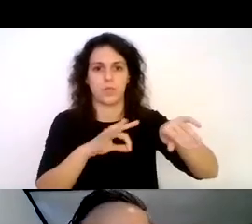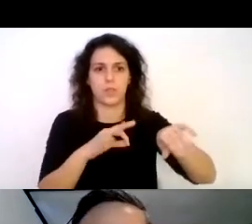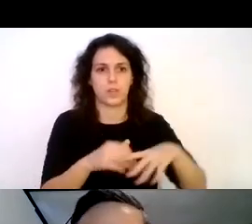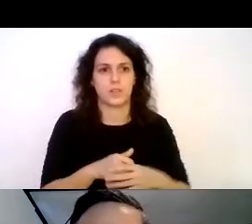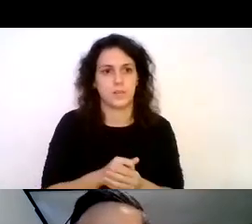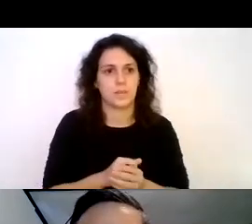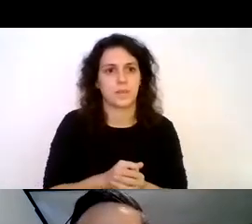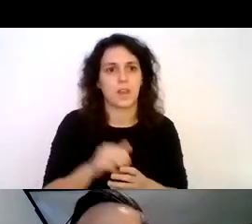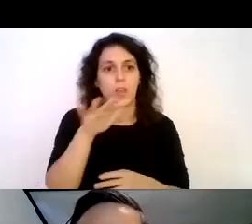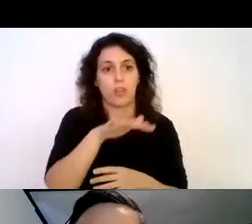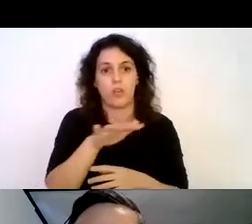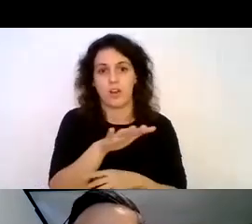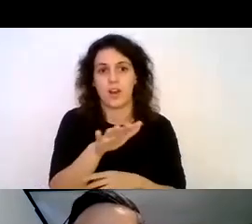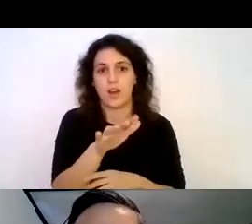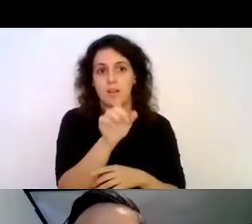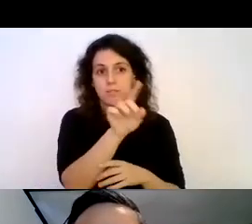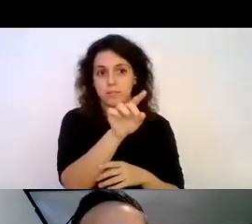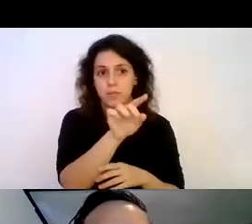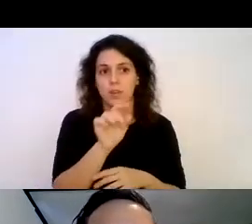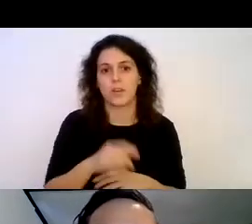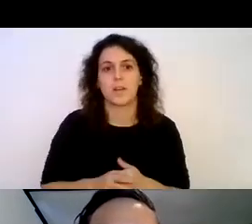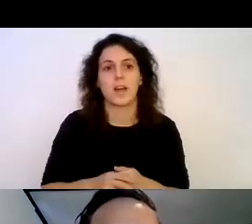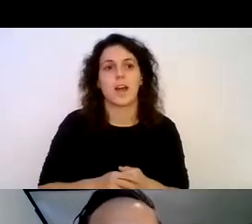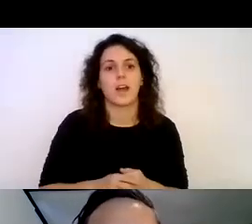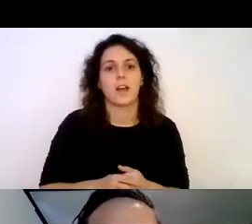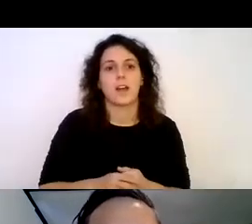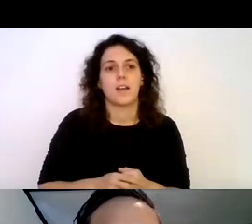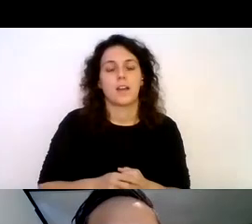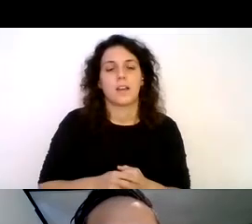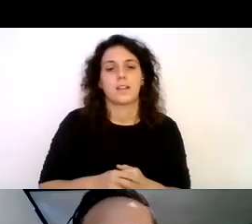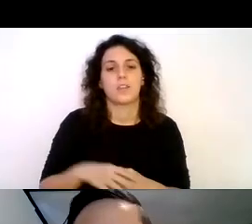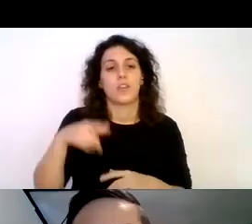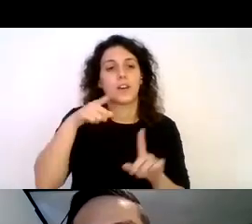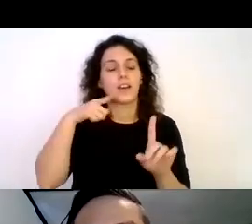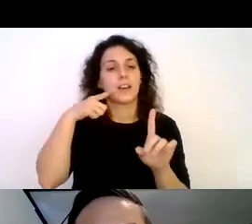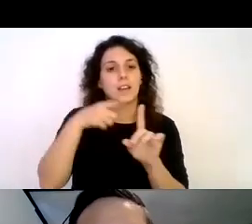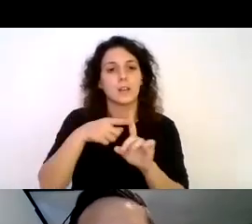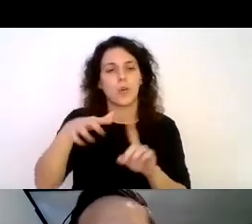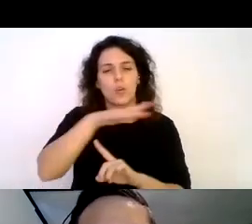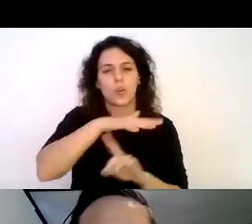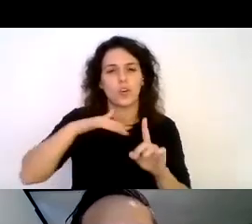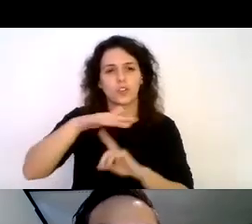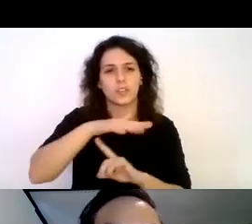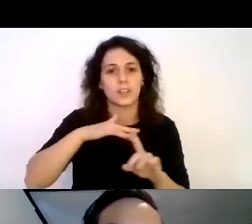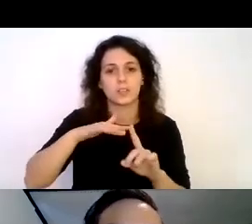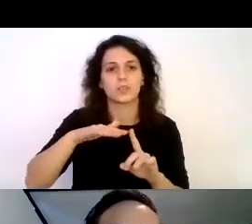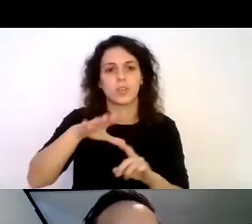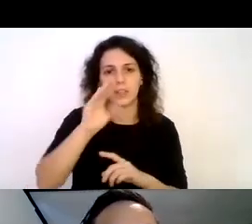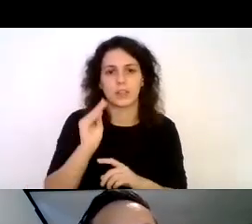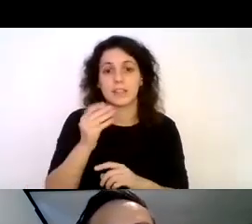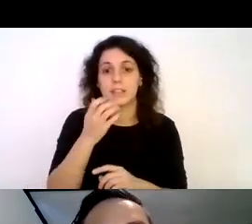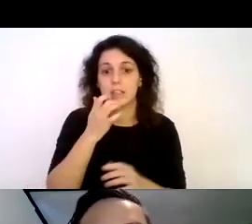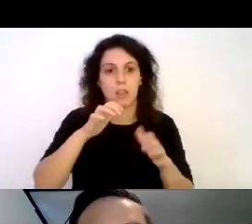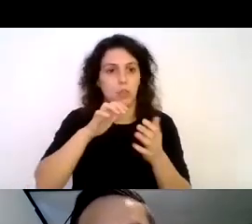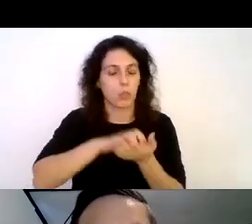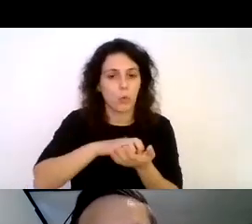por este sector, el año para que conozcan el contexto del proceso y, bueno, si les surge alguna duda, déjenla escrita en